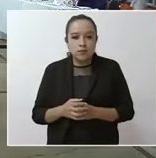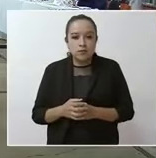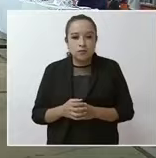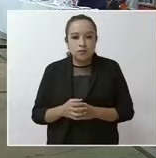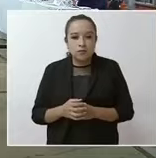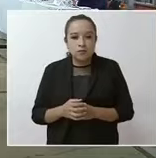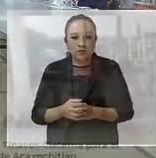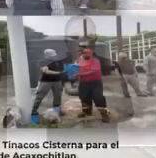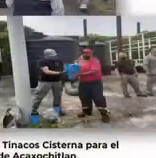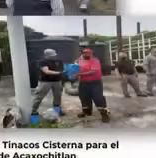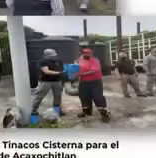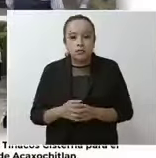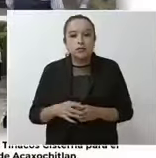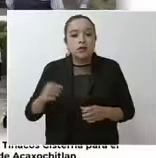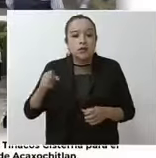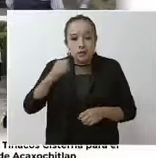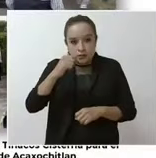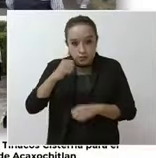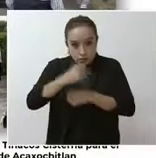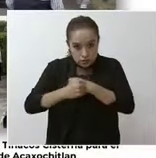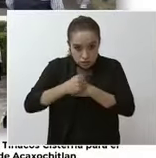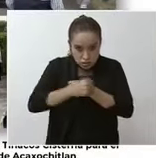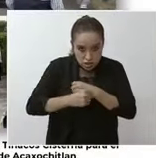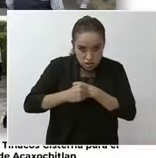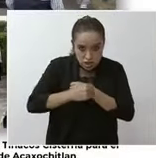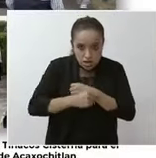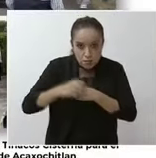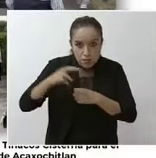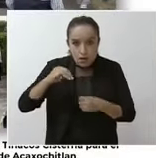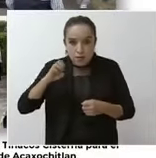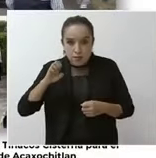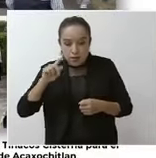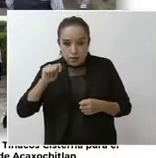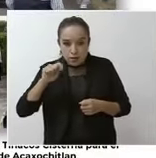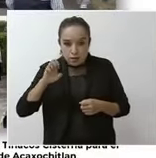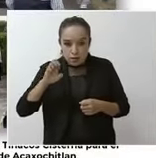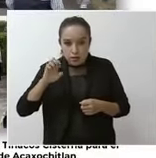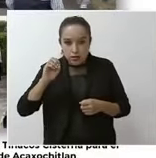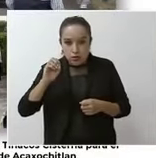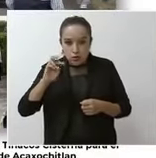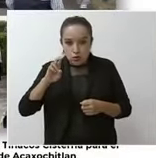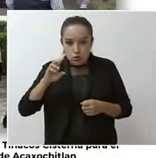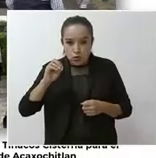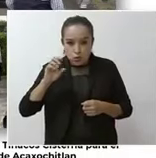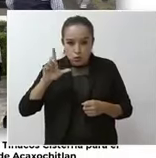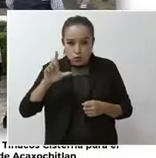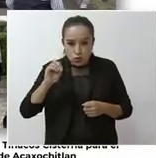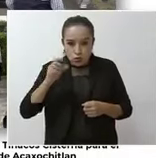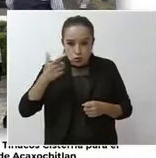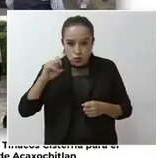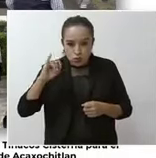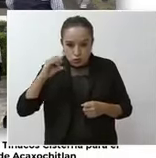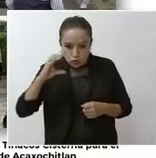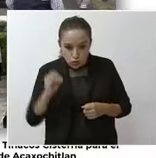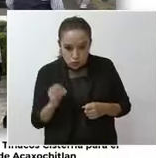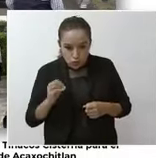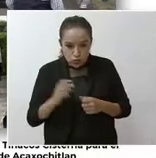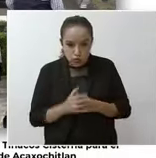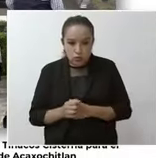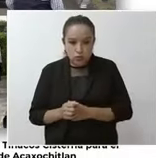En el sistema meteorológico se solicitaron 28 municipios para declaratoria de desastre, se